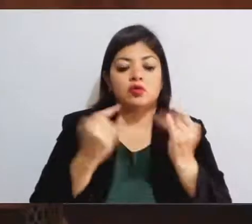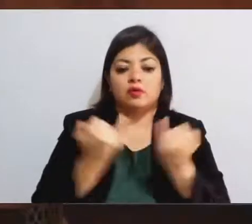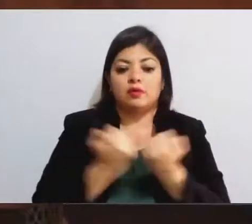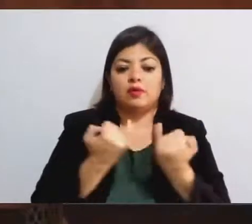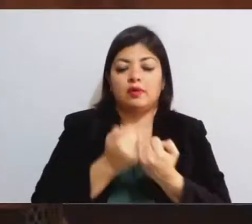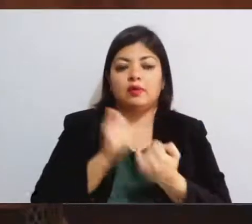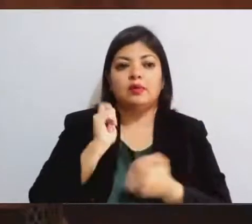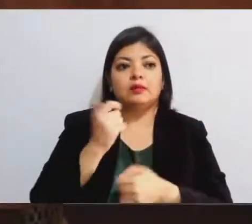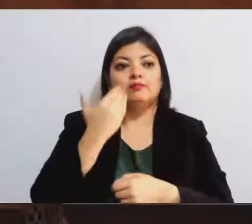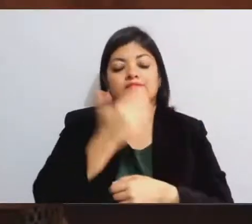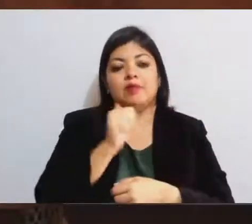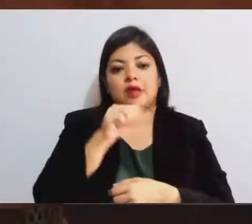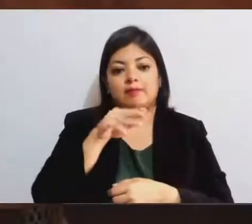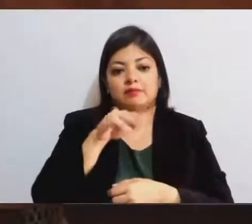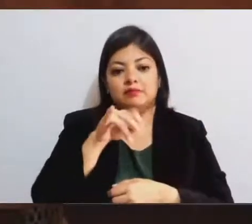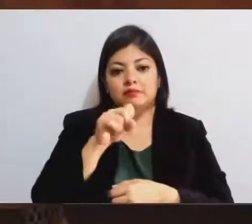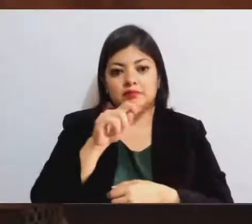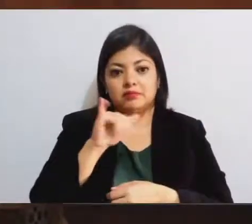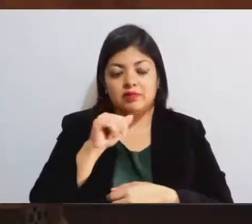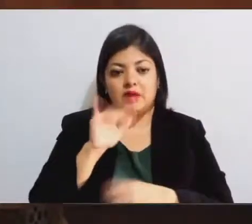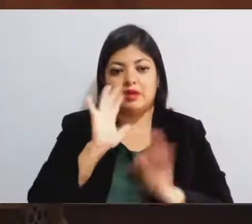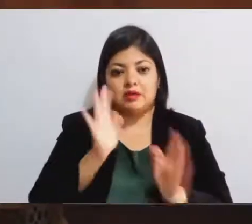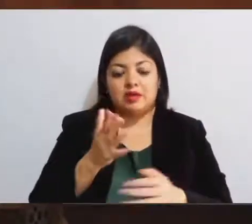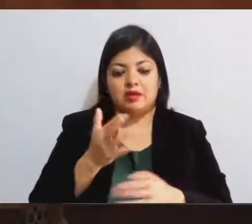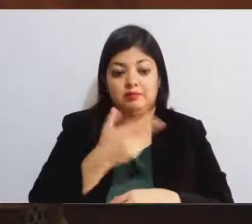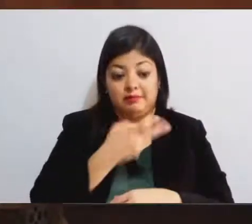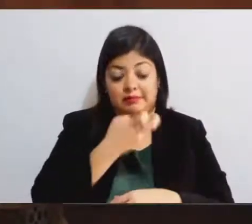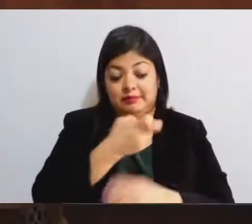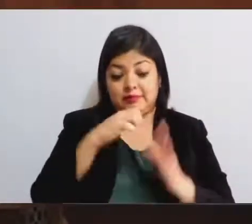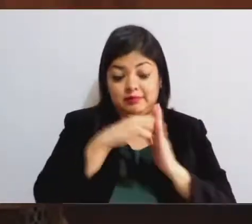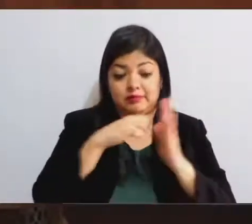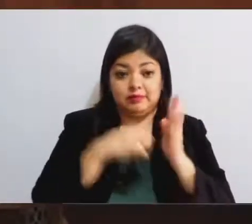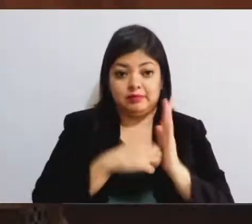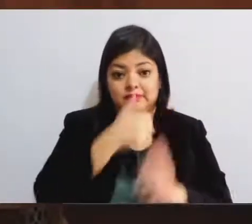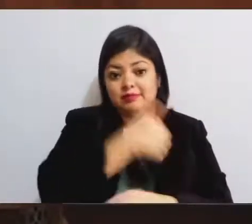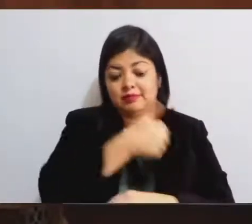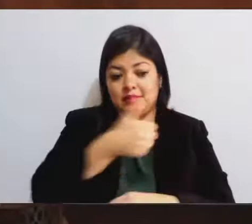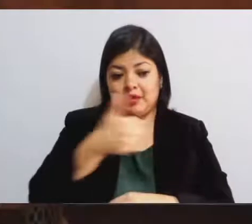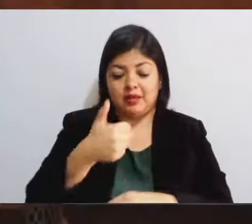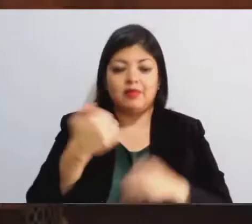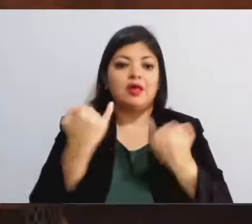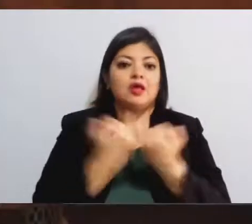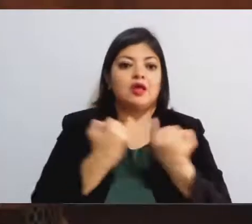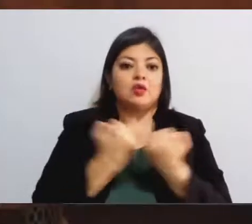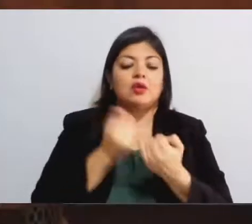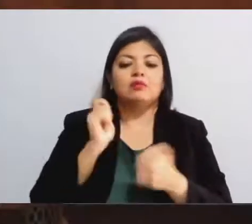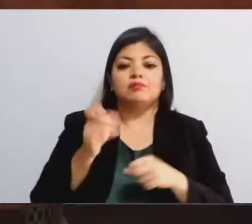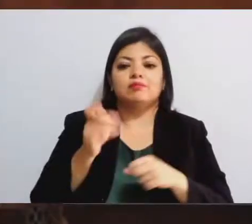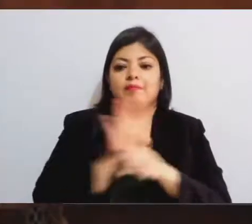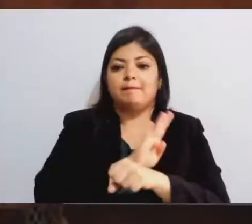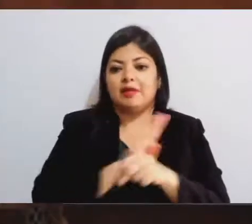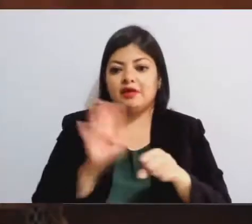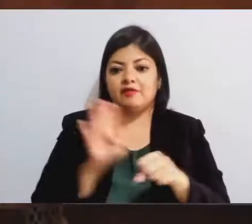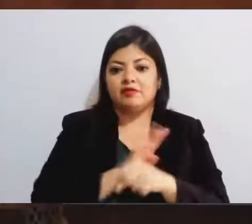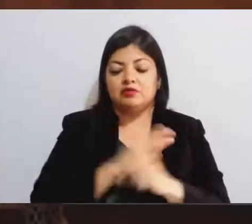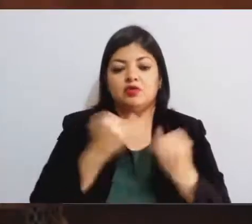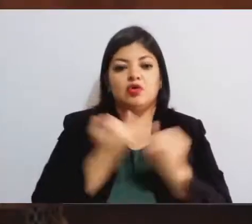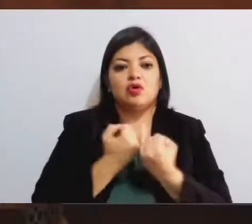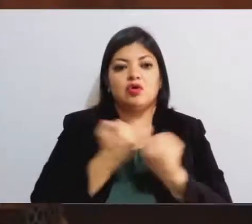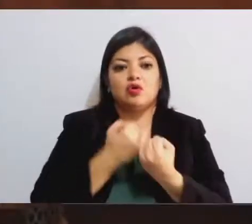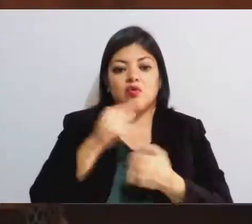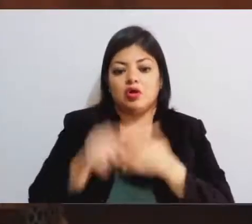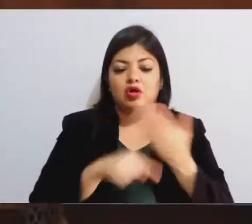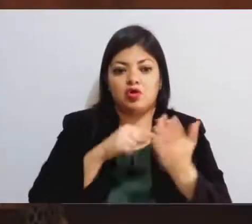que ha recibido, el estatuto de cada una, así como los beneficios de la misma y su lugar de origen.